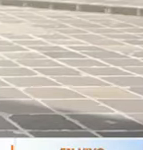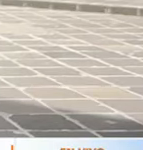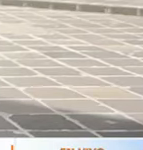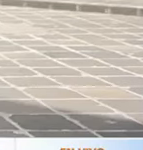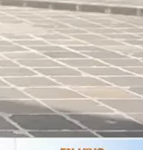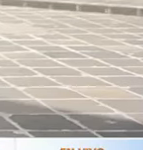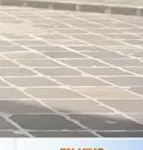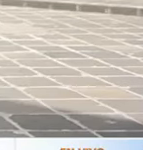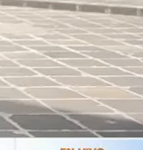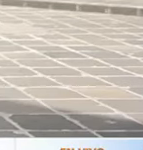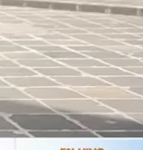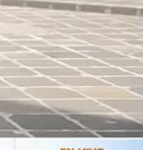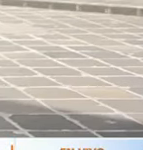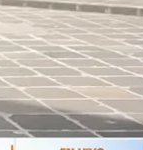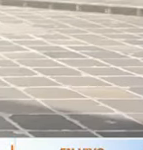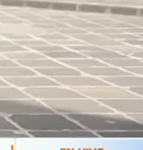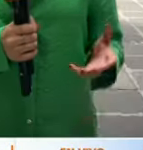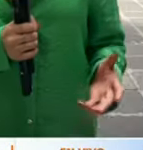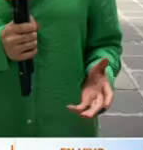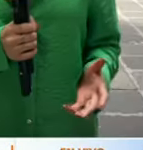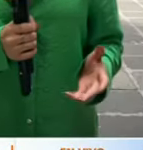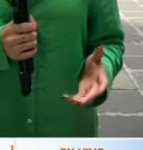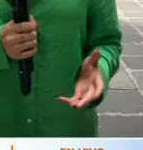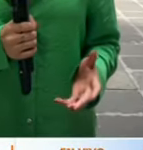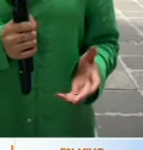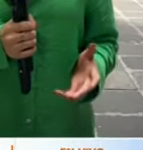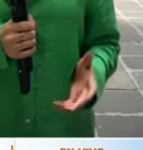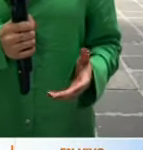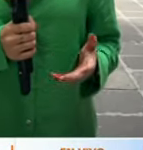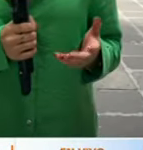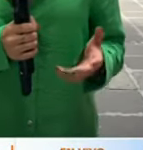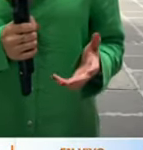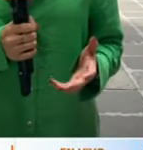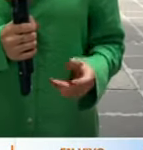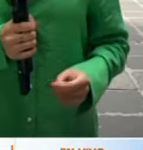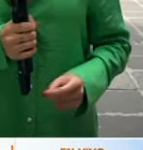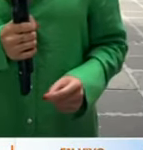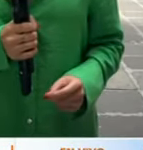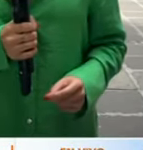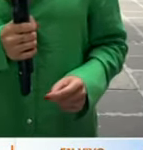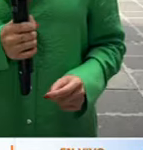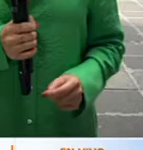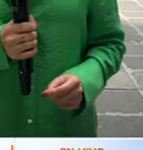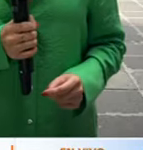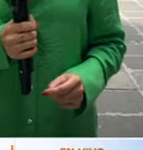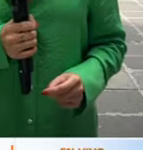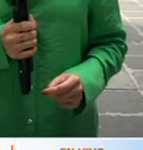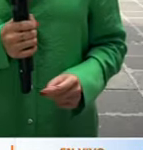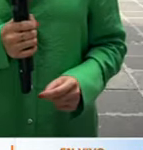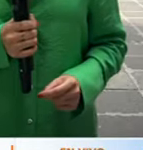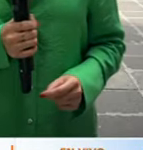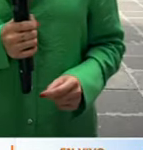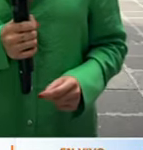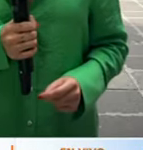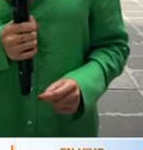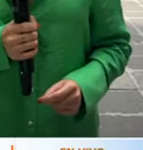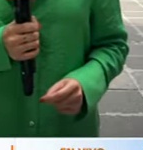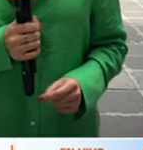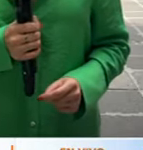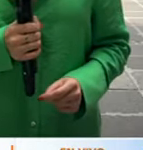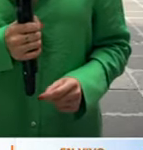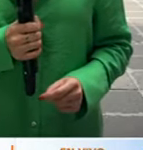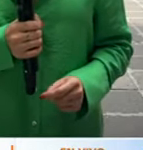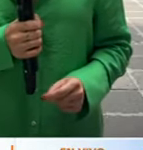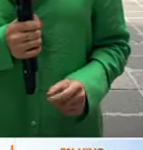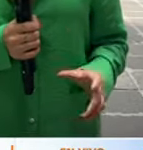opinar, argumentando que él no conocía acerca de la embestida que emprende el régimen venezolano de Nicolás Maduro en